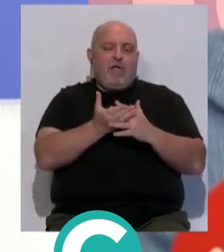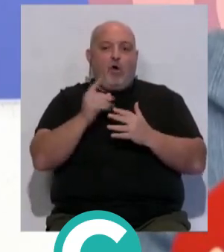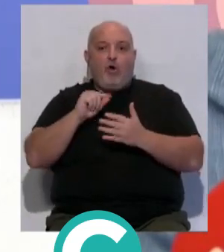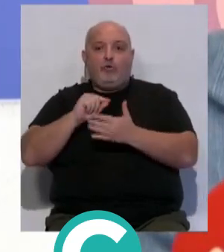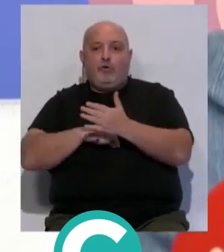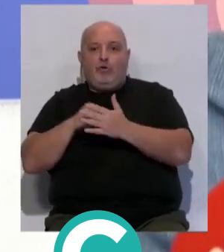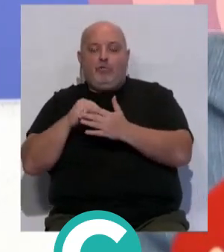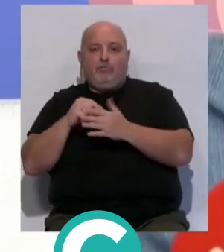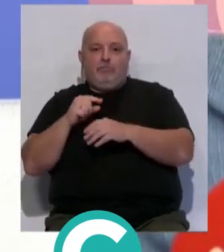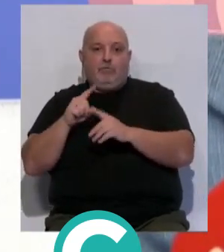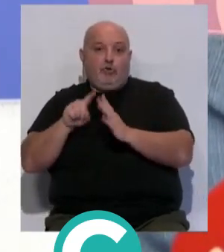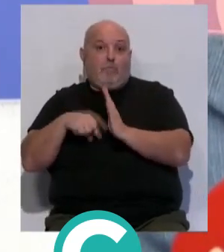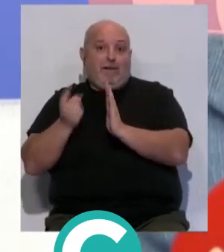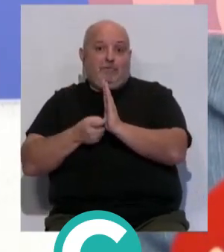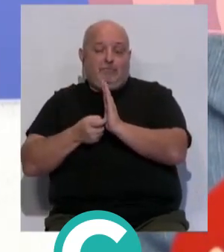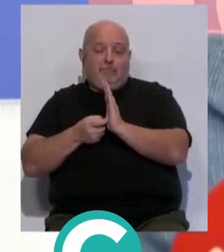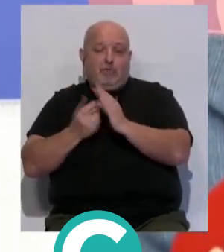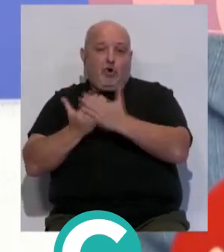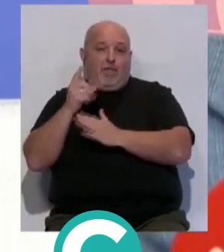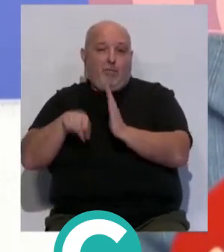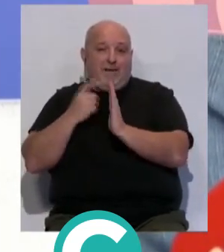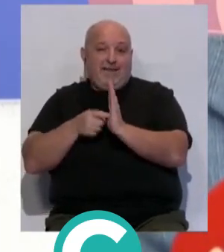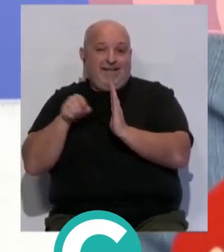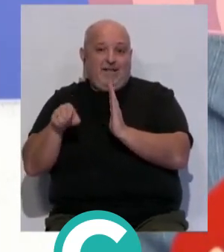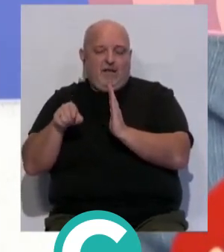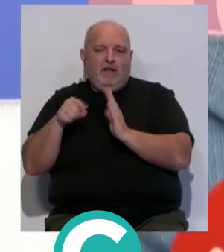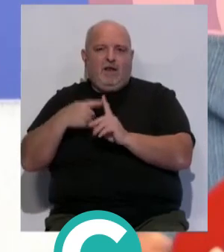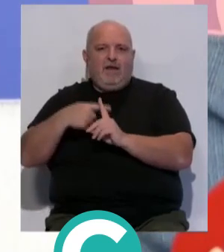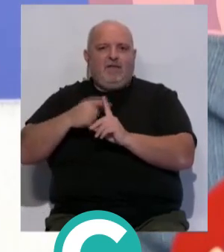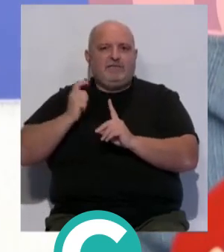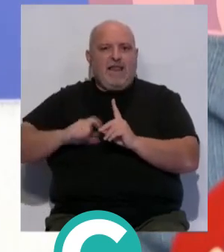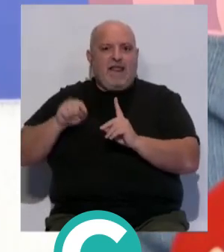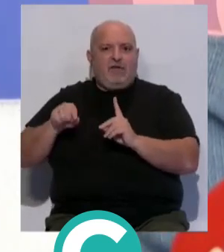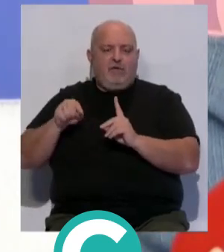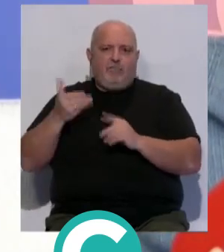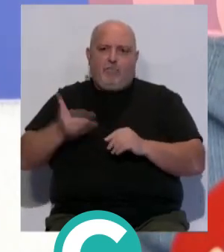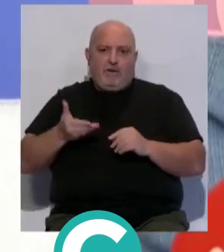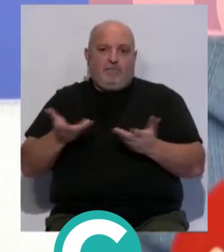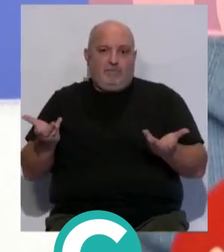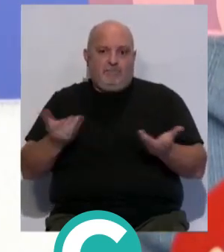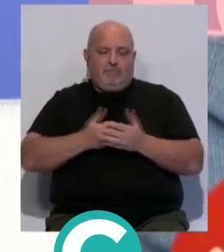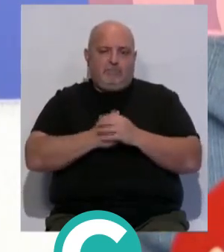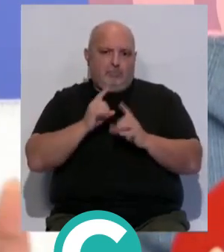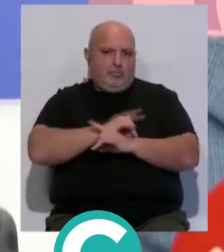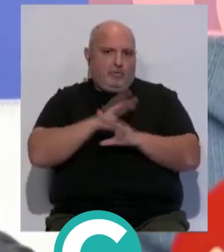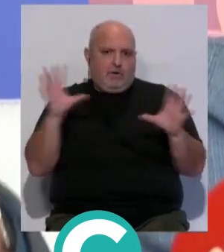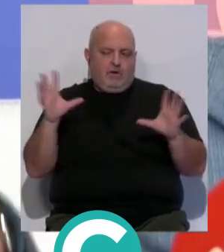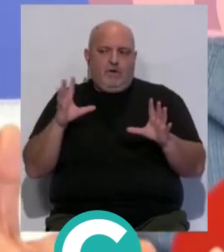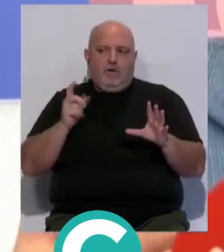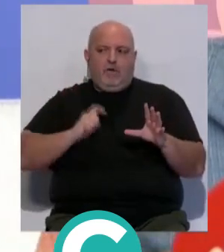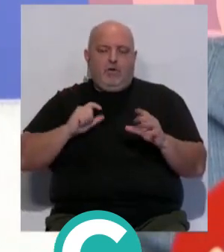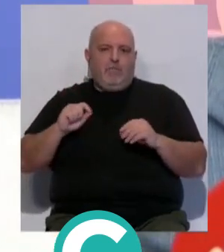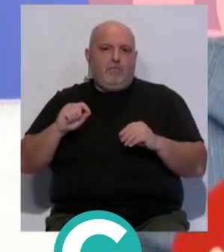tener un contrato total de jornada completa a nivel de salario es importantísima. Obviamente cobrar